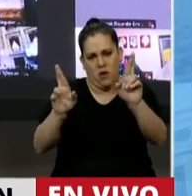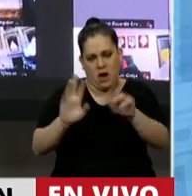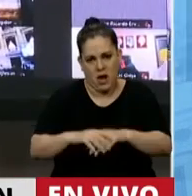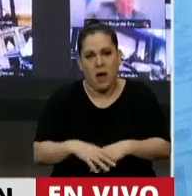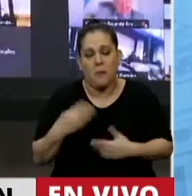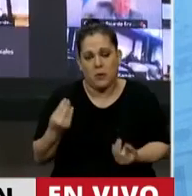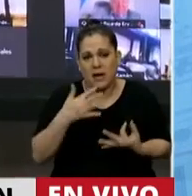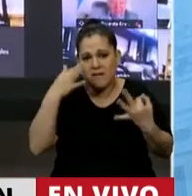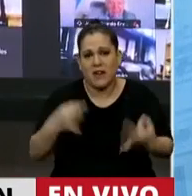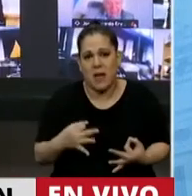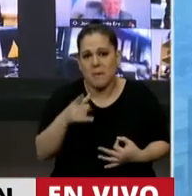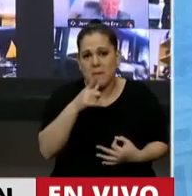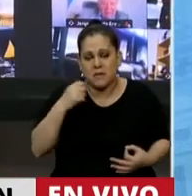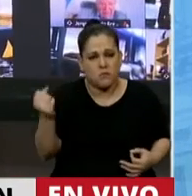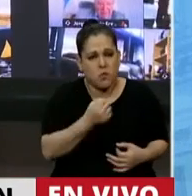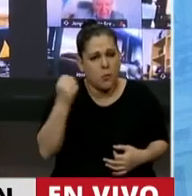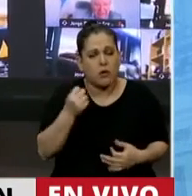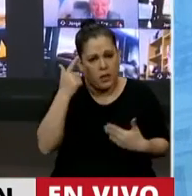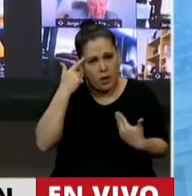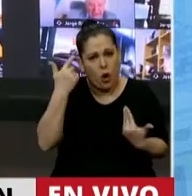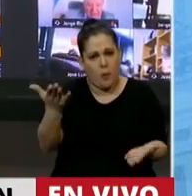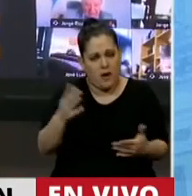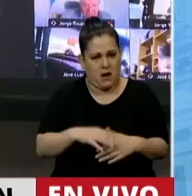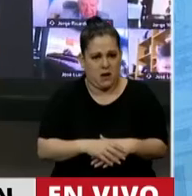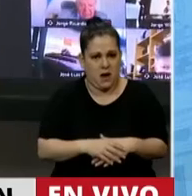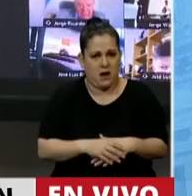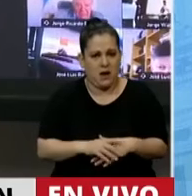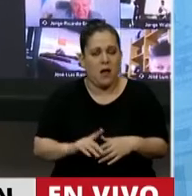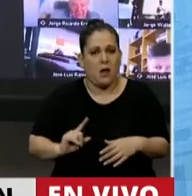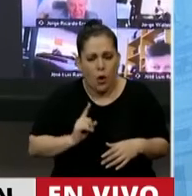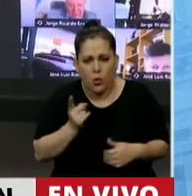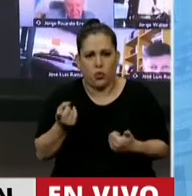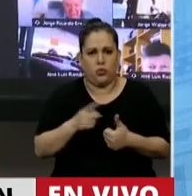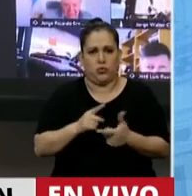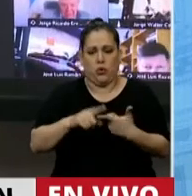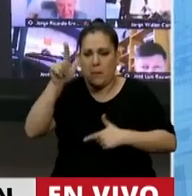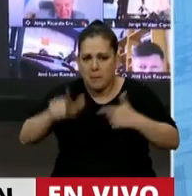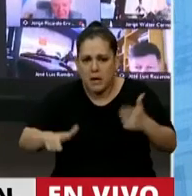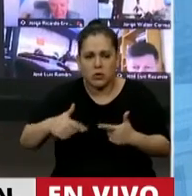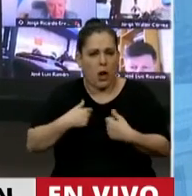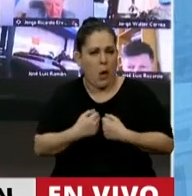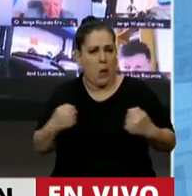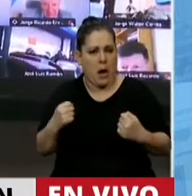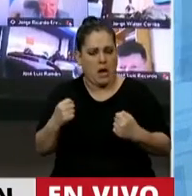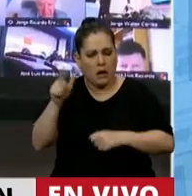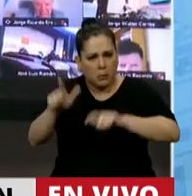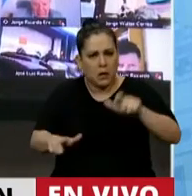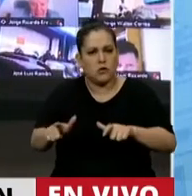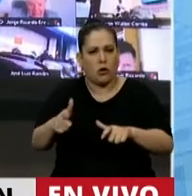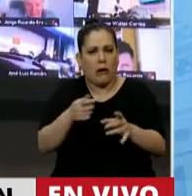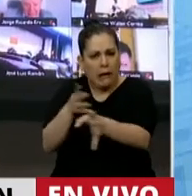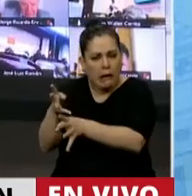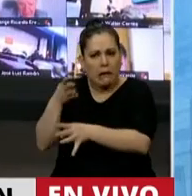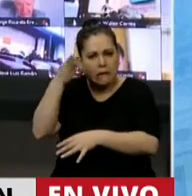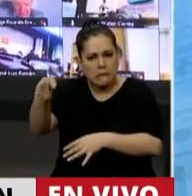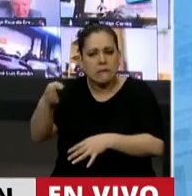vital importancia poder homenajear el coraje de nuestros héroes veteranos, que no solamente tuvieron